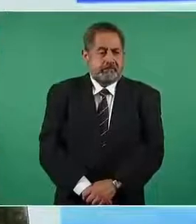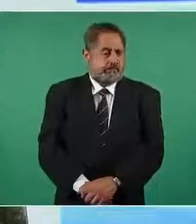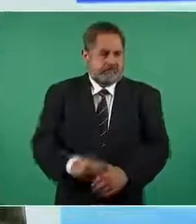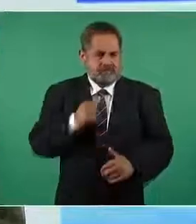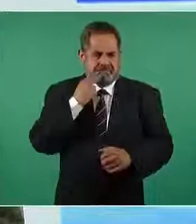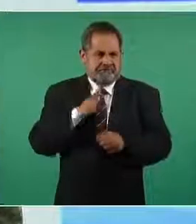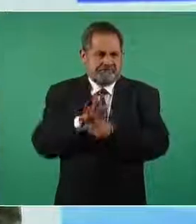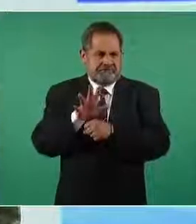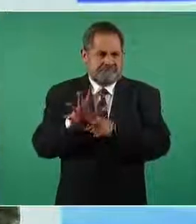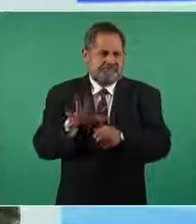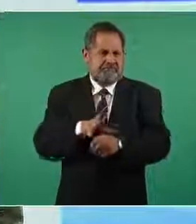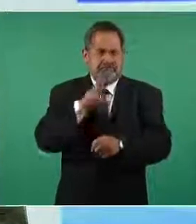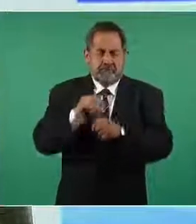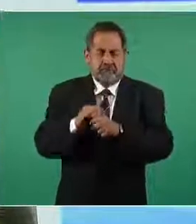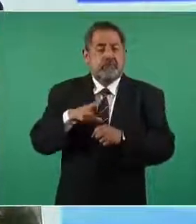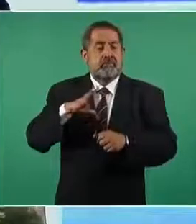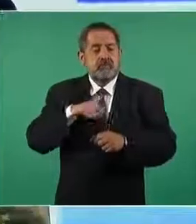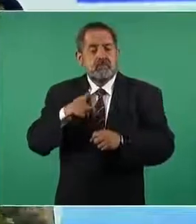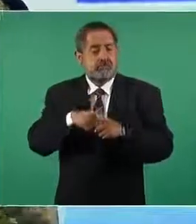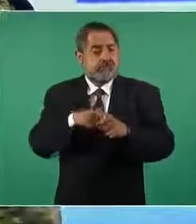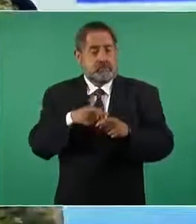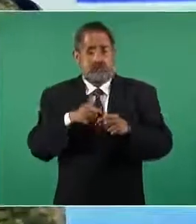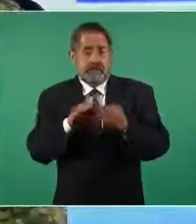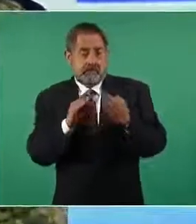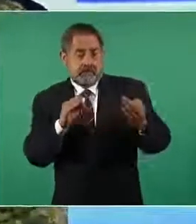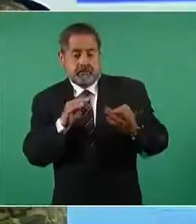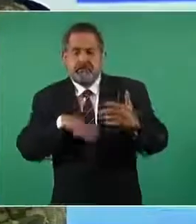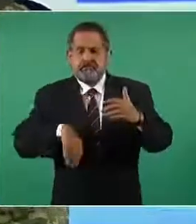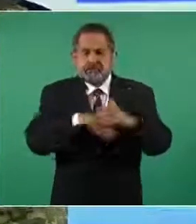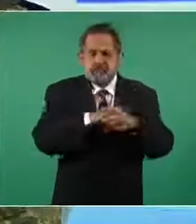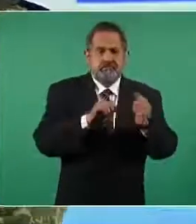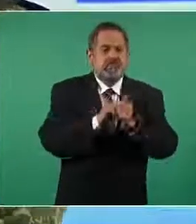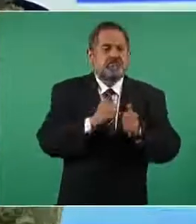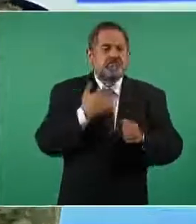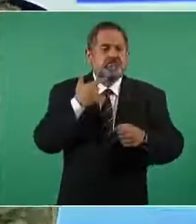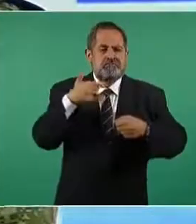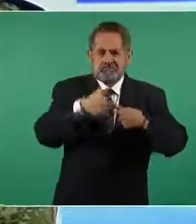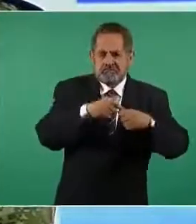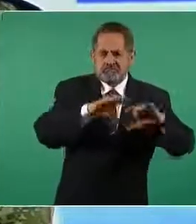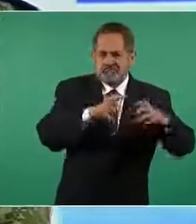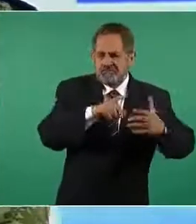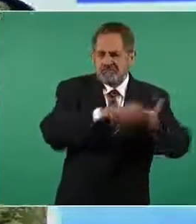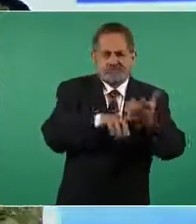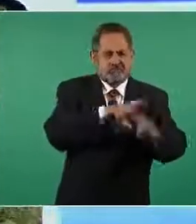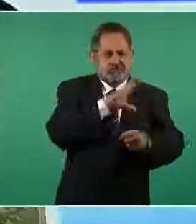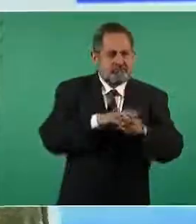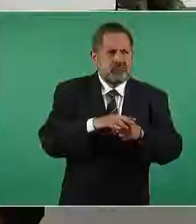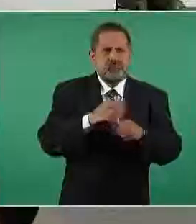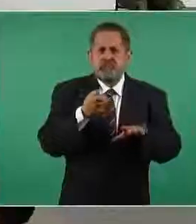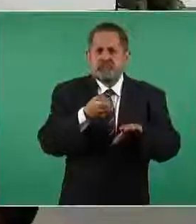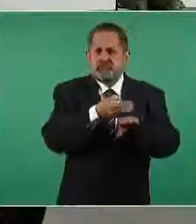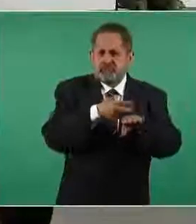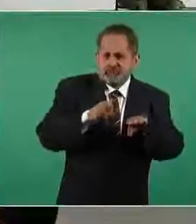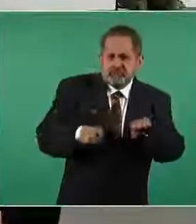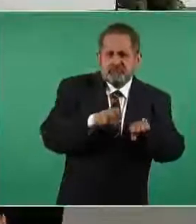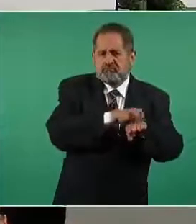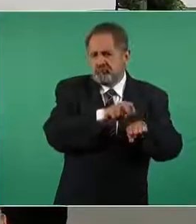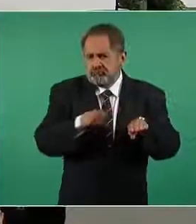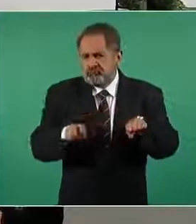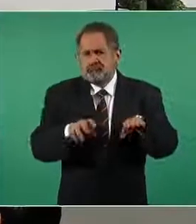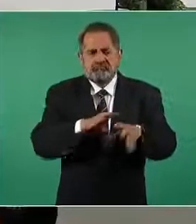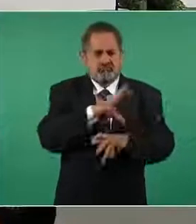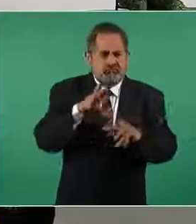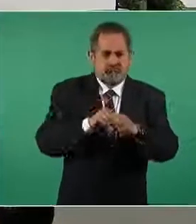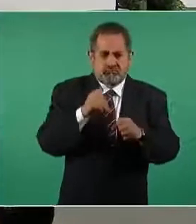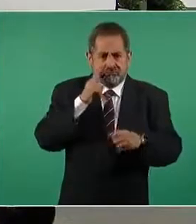incluyendo una terminal de combustibles con los sistemas de controles automatizados de carga y descarga ahí podemos ver todos los